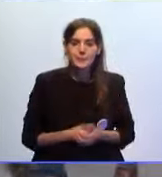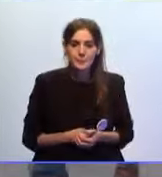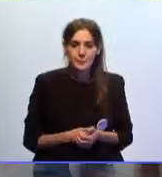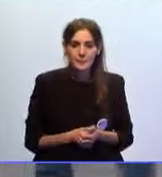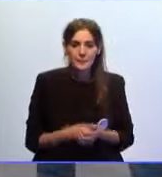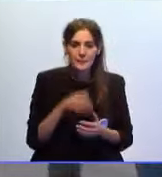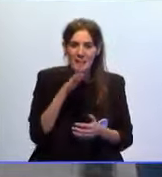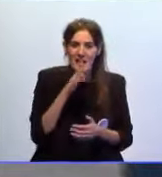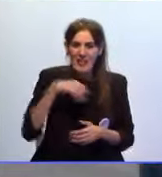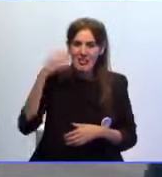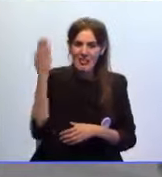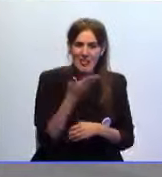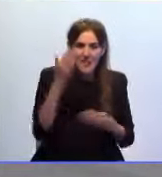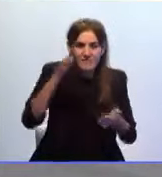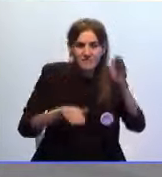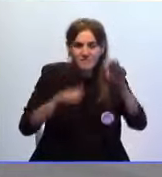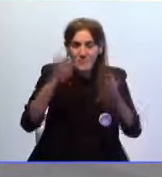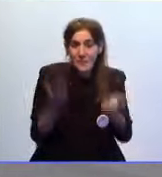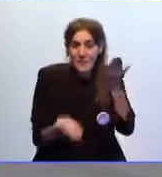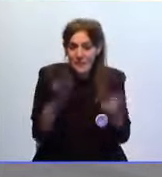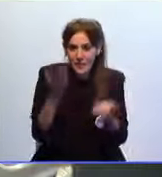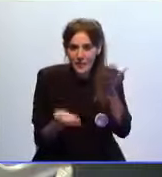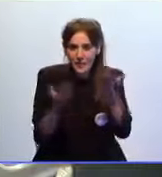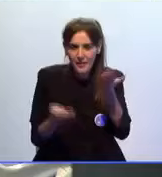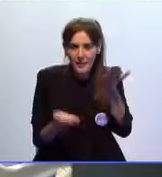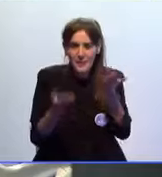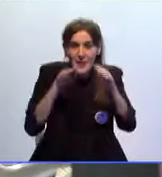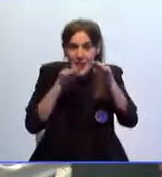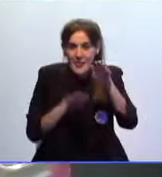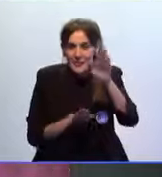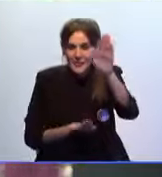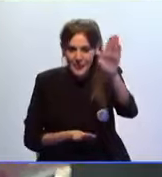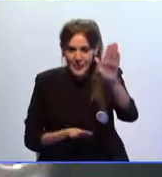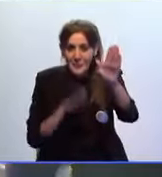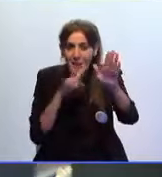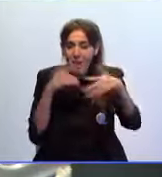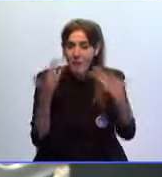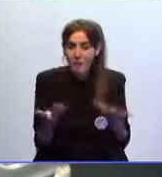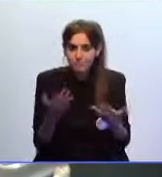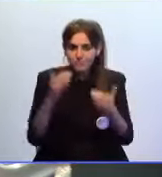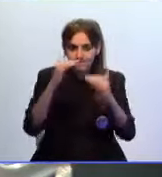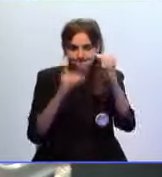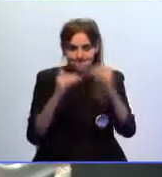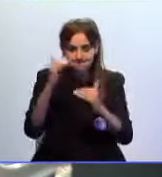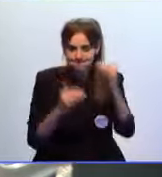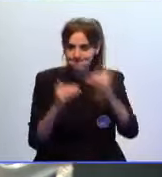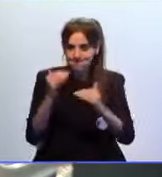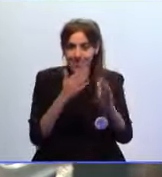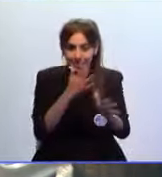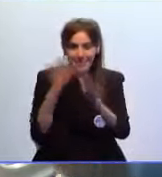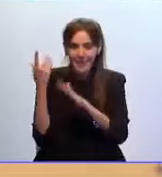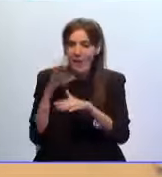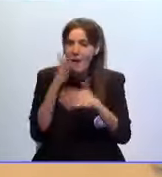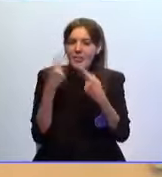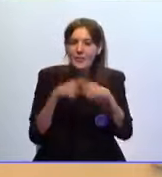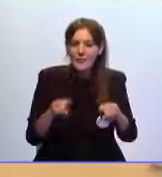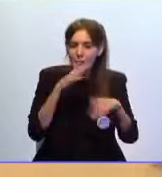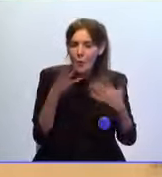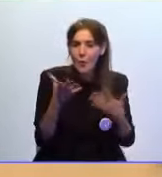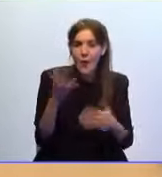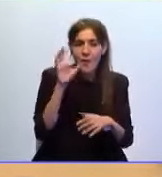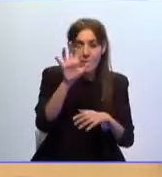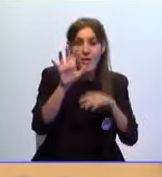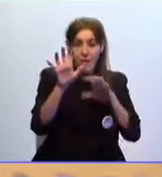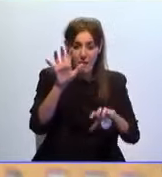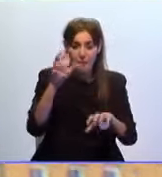La enorme brecha socioeconómica que separa el centro de la periferia se ha reducido durante la última década pero la diferencia entre ambas